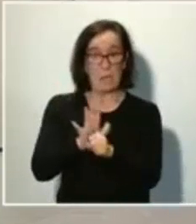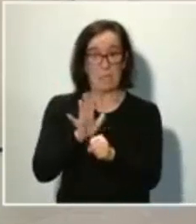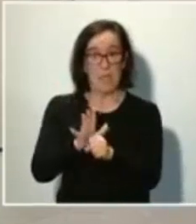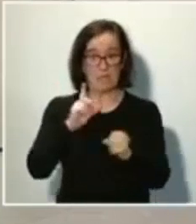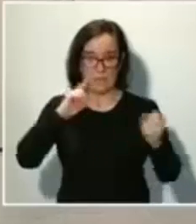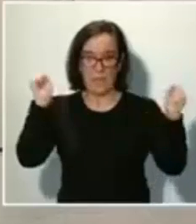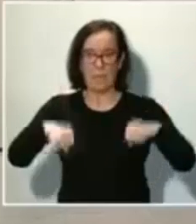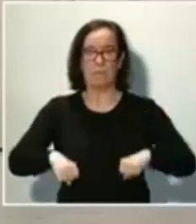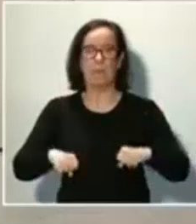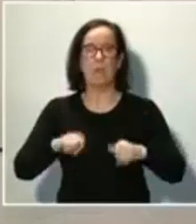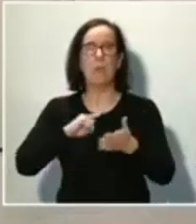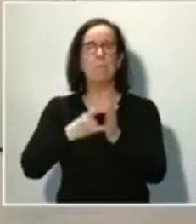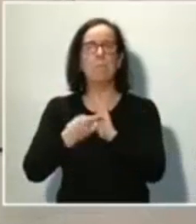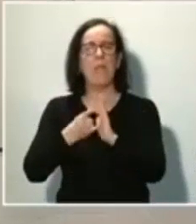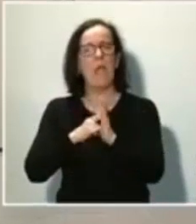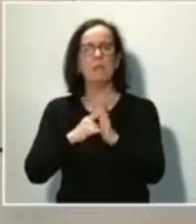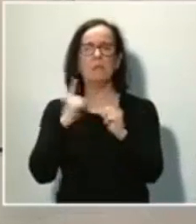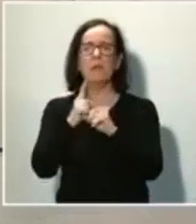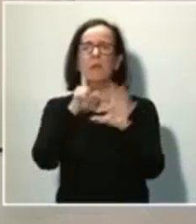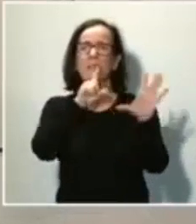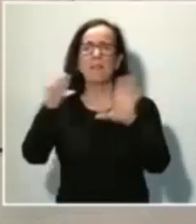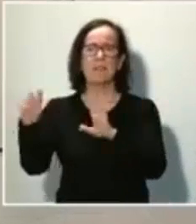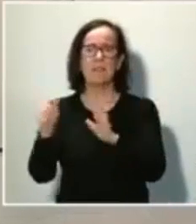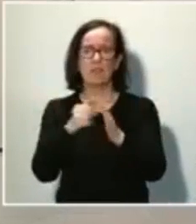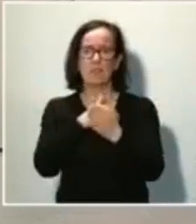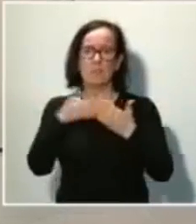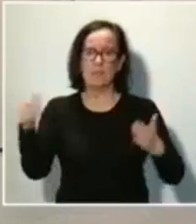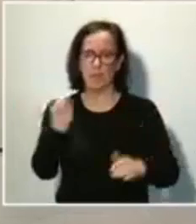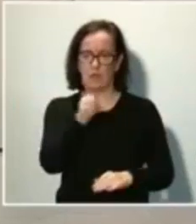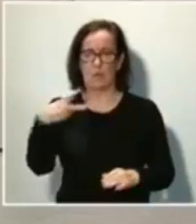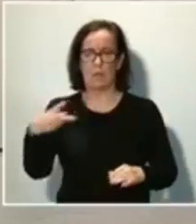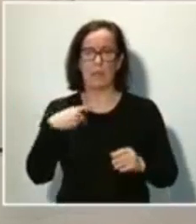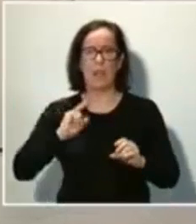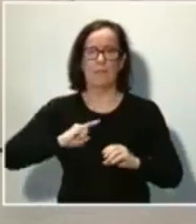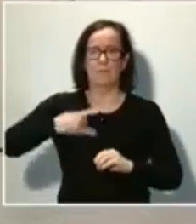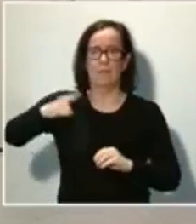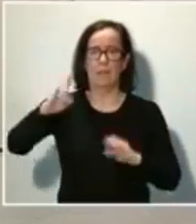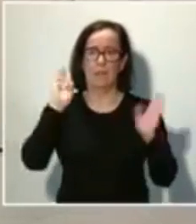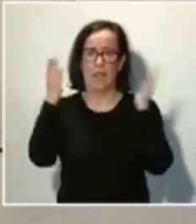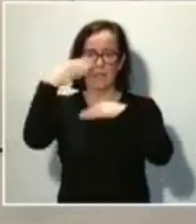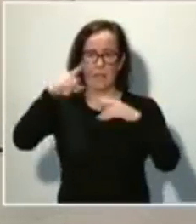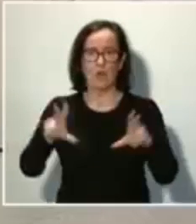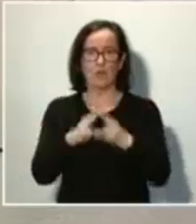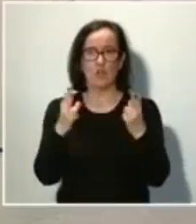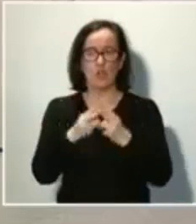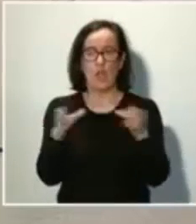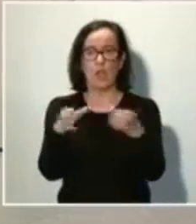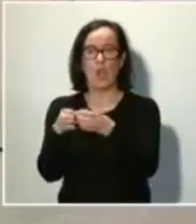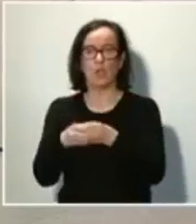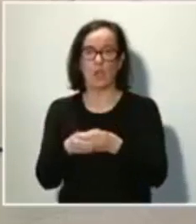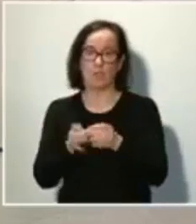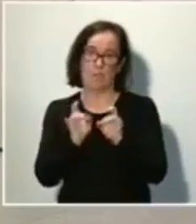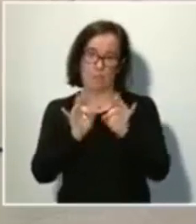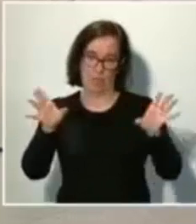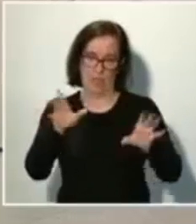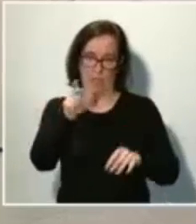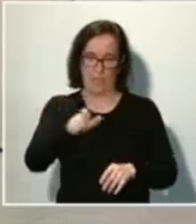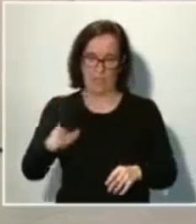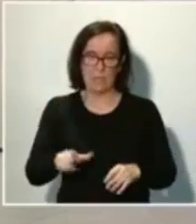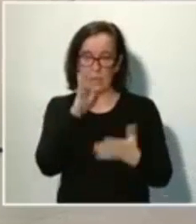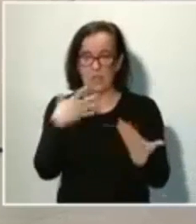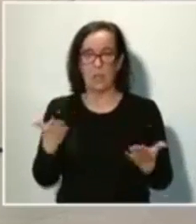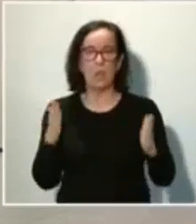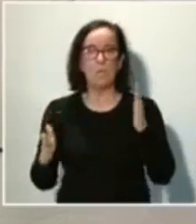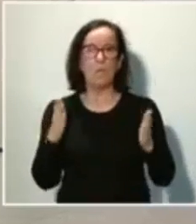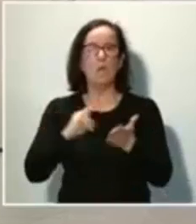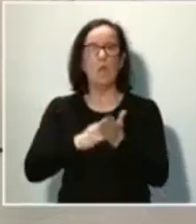un plan de choque de 600 millones de euros para reforzar la atención social a colectivos vulnerables, en un momento en el que el sistema